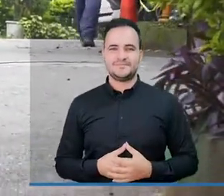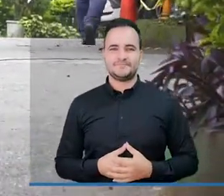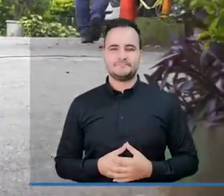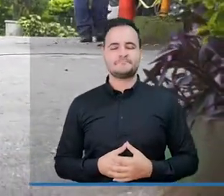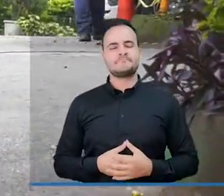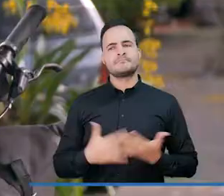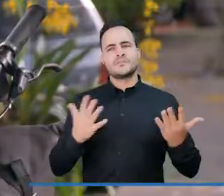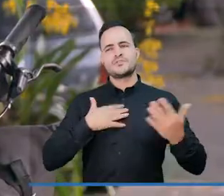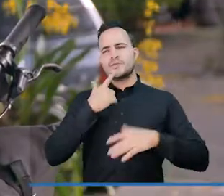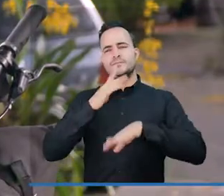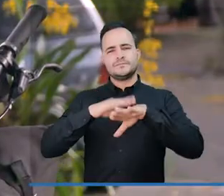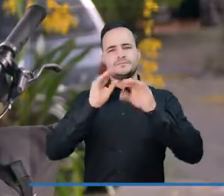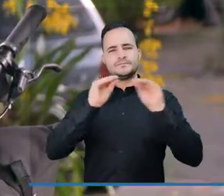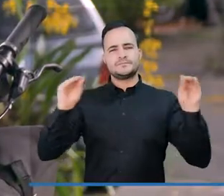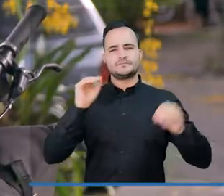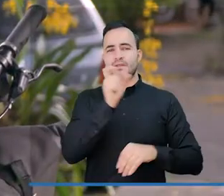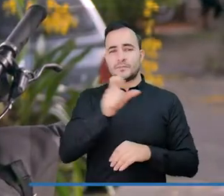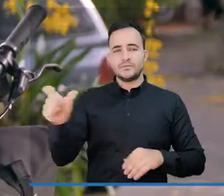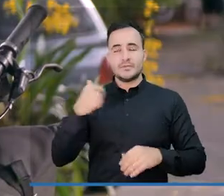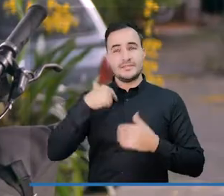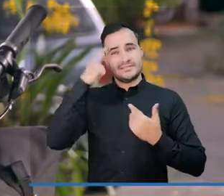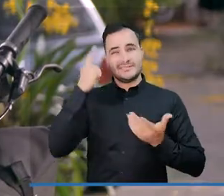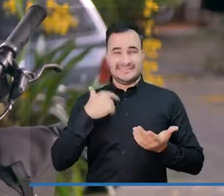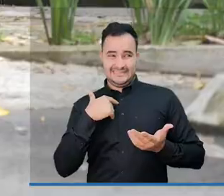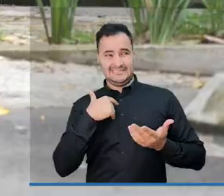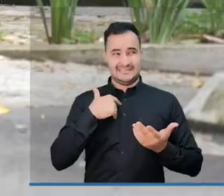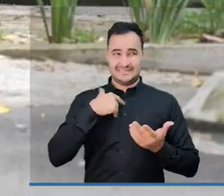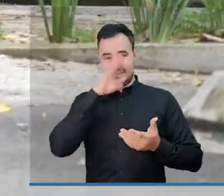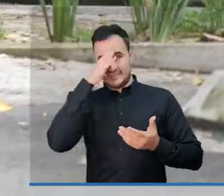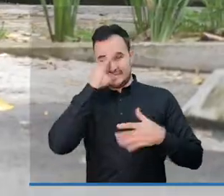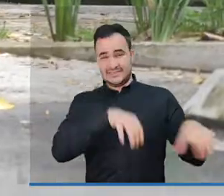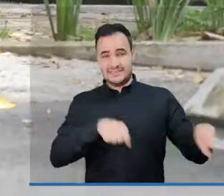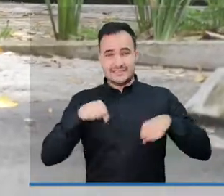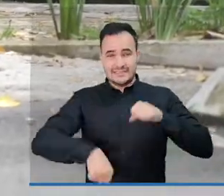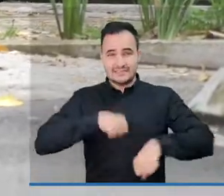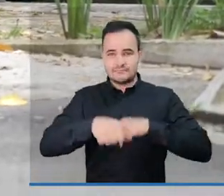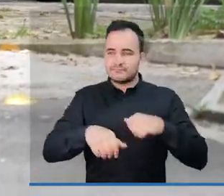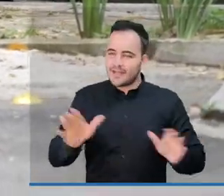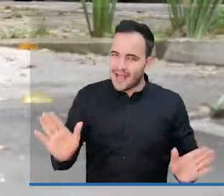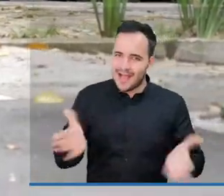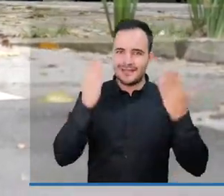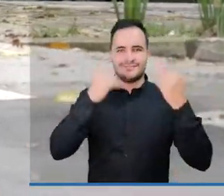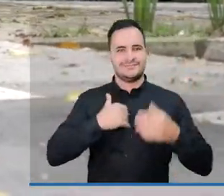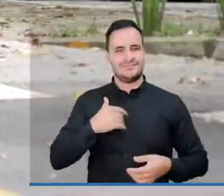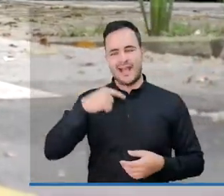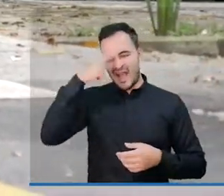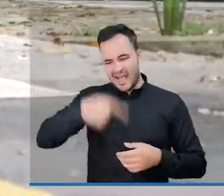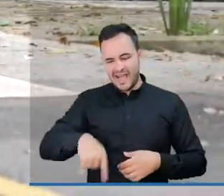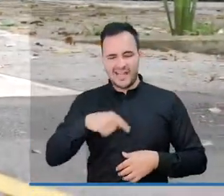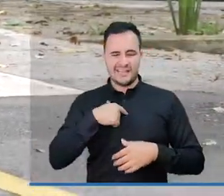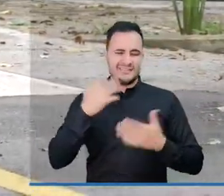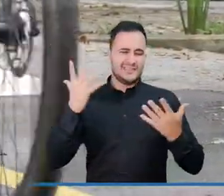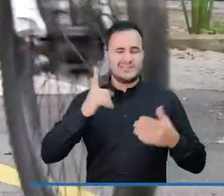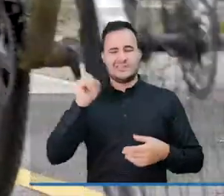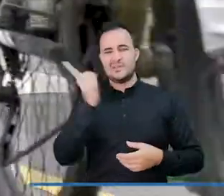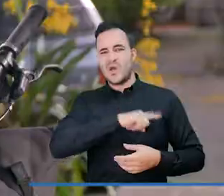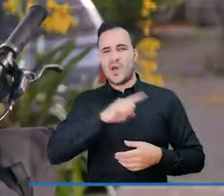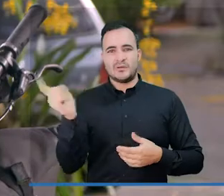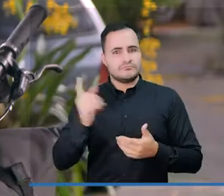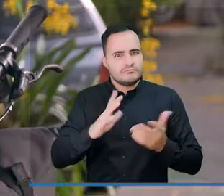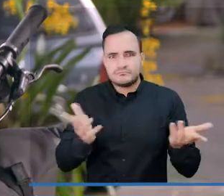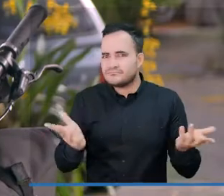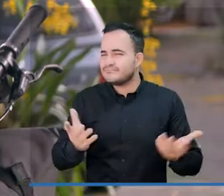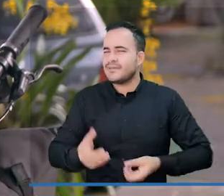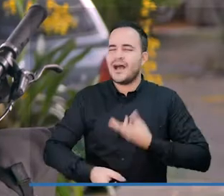Le digo a la gente que quiere iniciar en la bicicleta que no se van a arrepentir, esto es un desahogo,